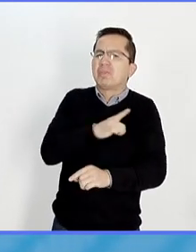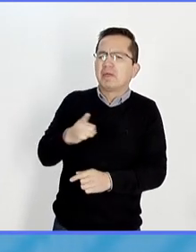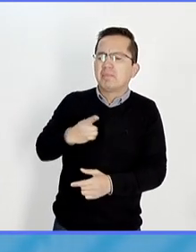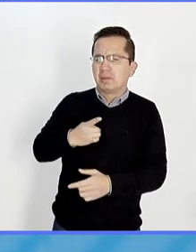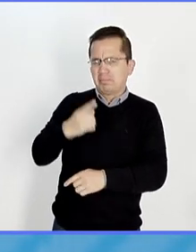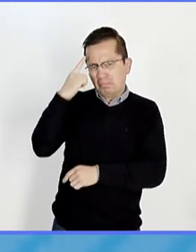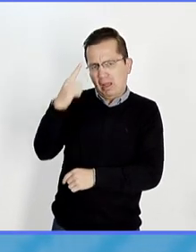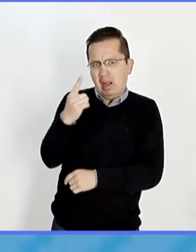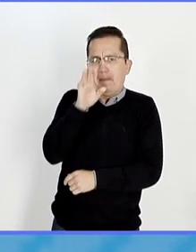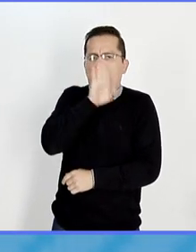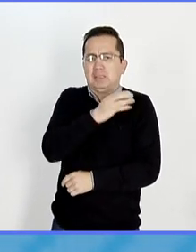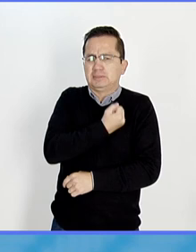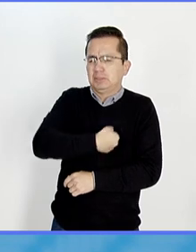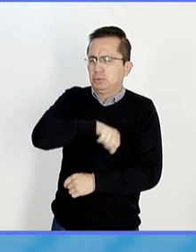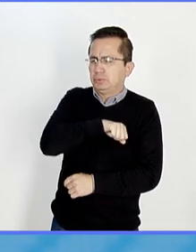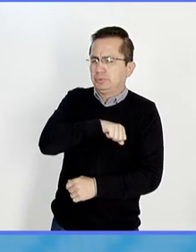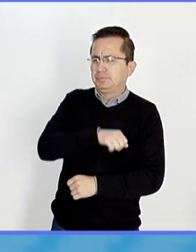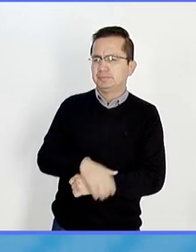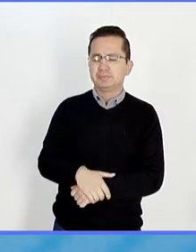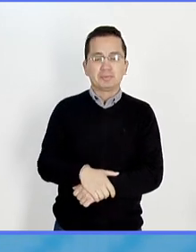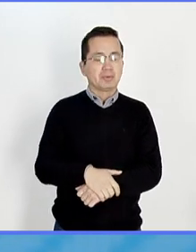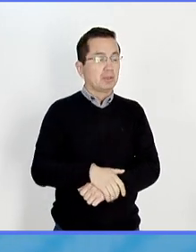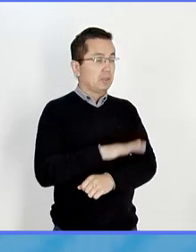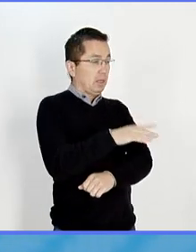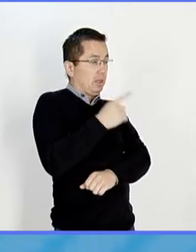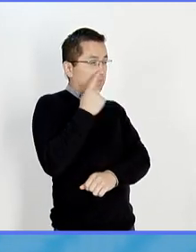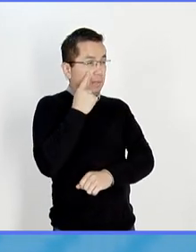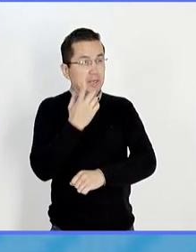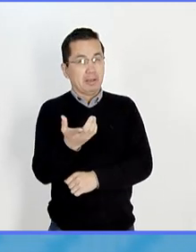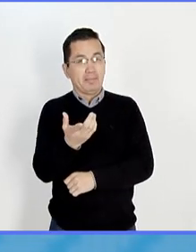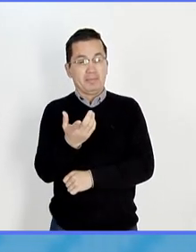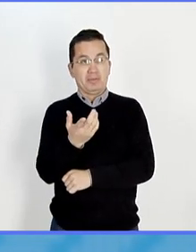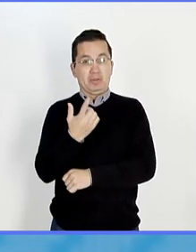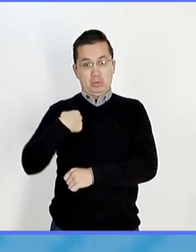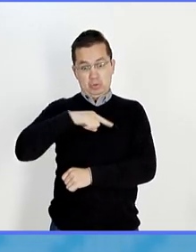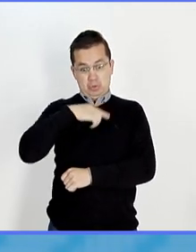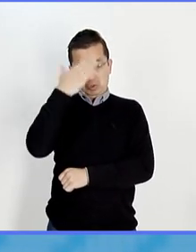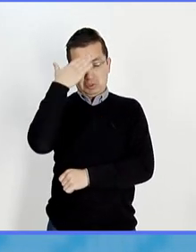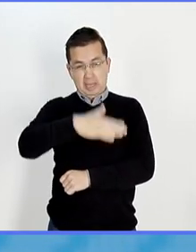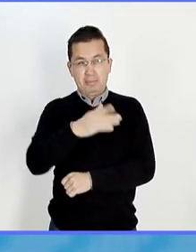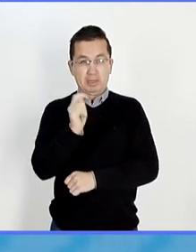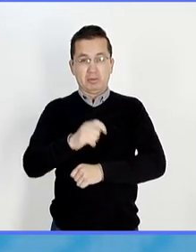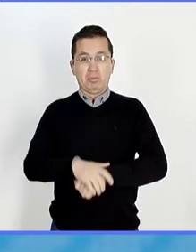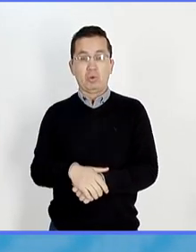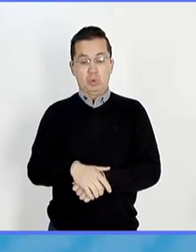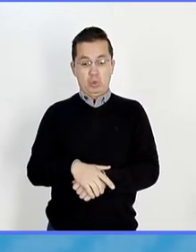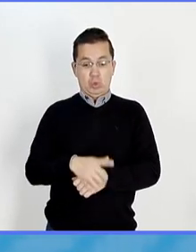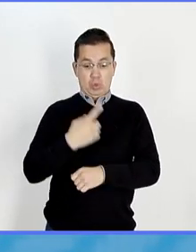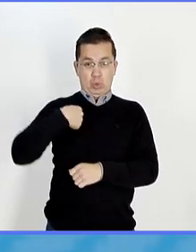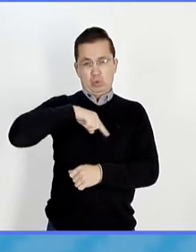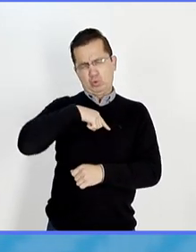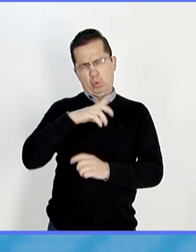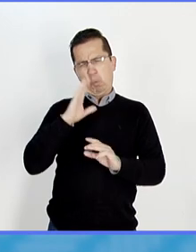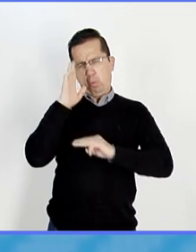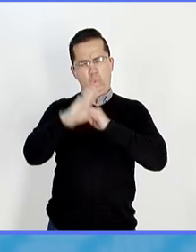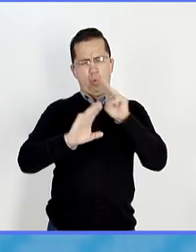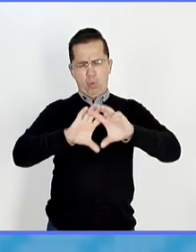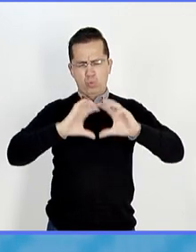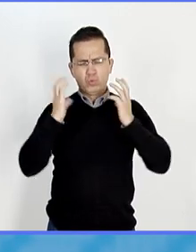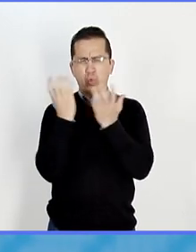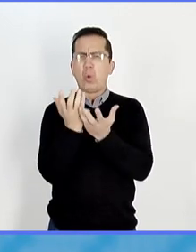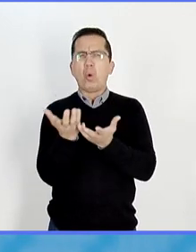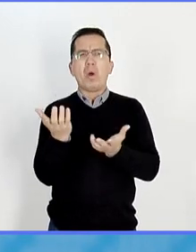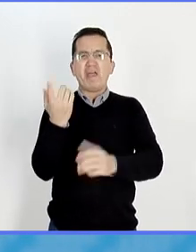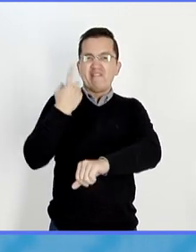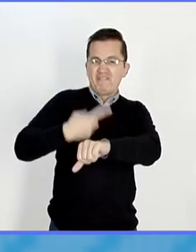mira, lo que sabemos es que como cerca de un 75% de las enfermedades virales que tenemos tienen su